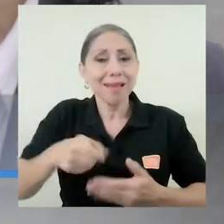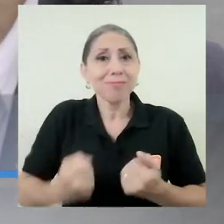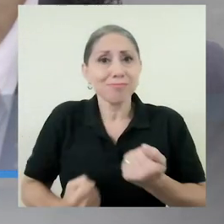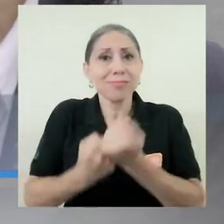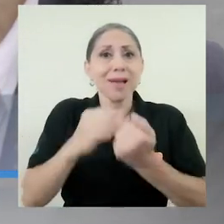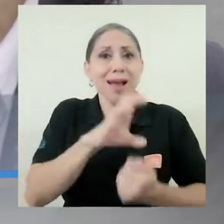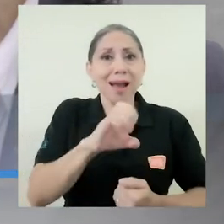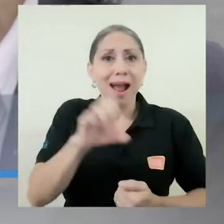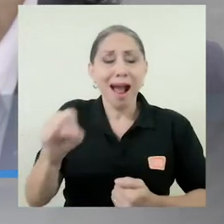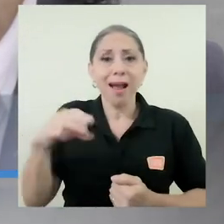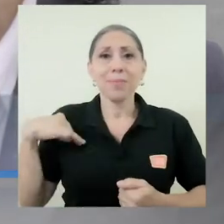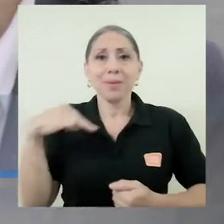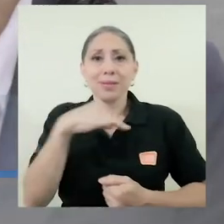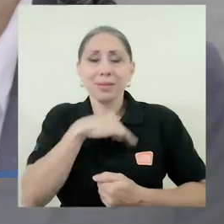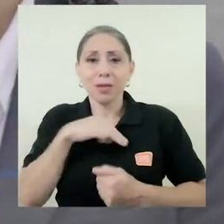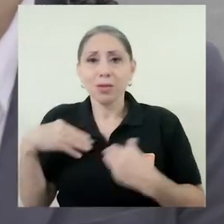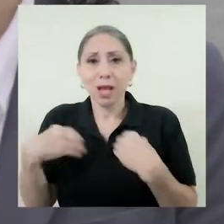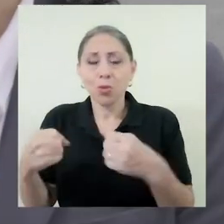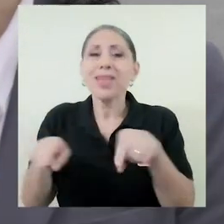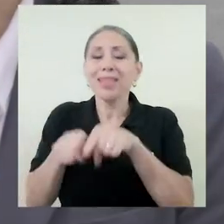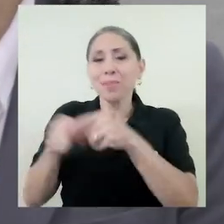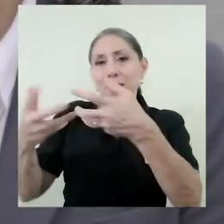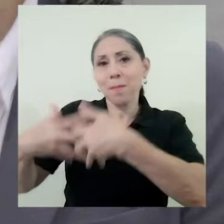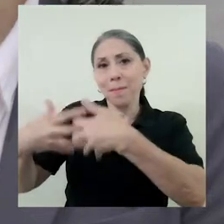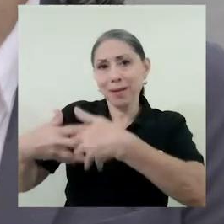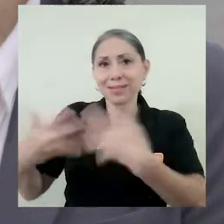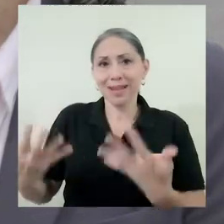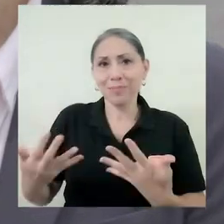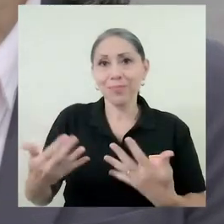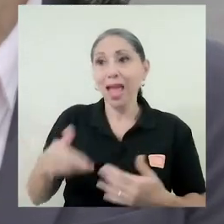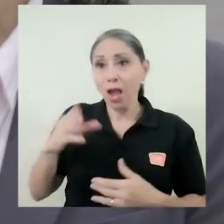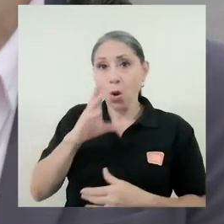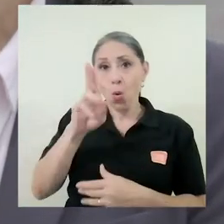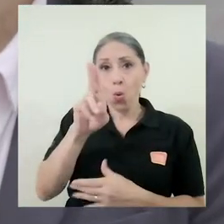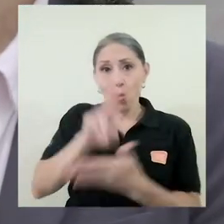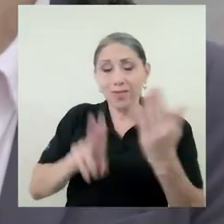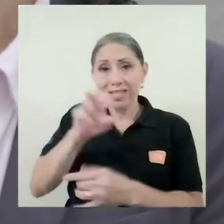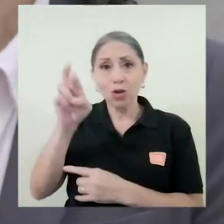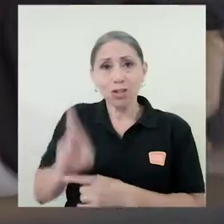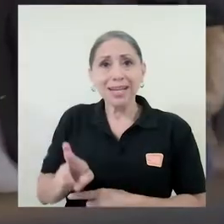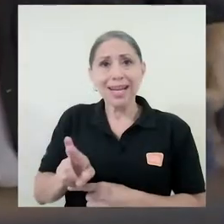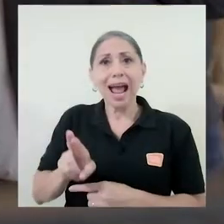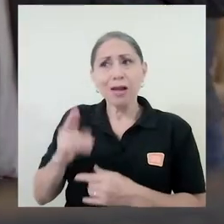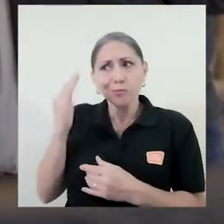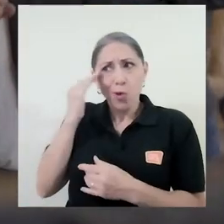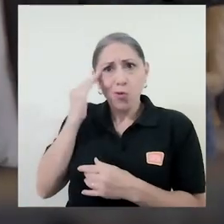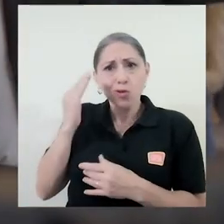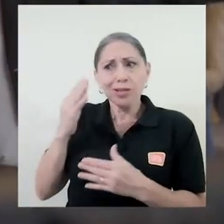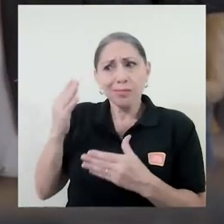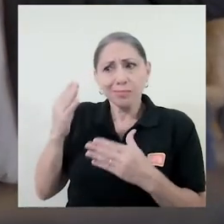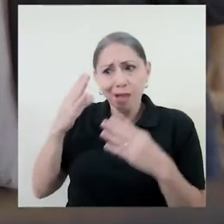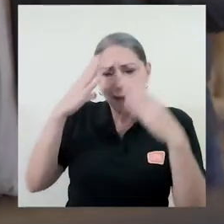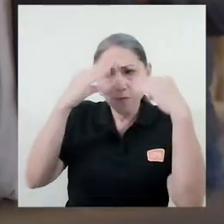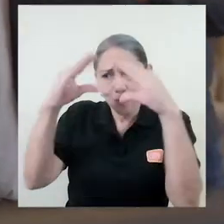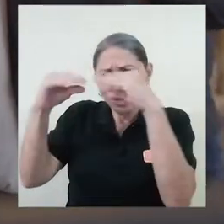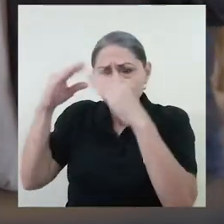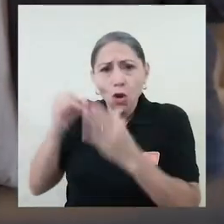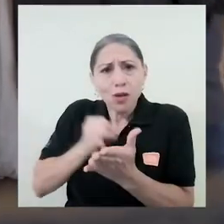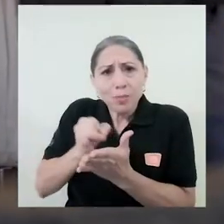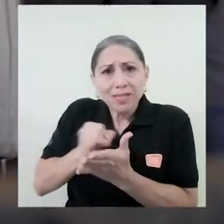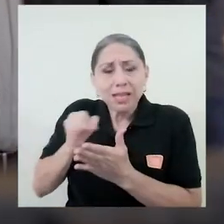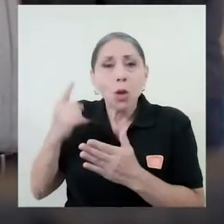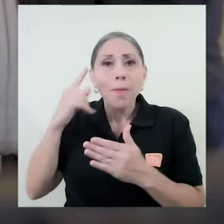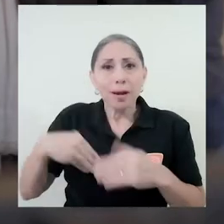la universidad es generar este conocimiento para que pueda ser trasladado al sector industrial, quien pueda, digamos, escalarlo y producirlo para ponerlo